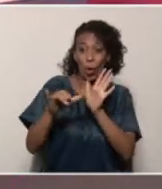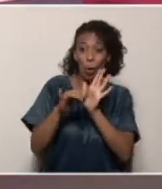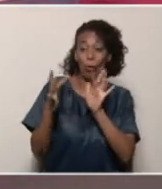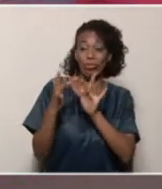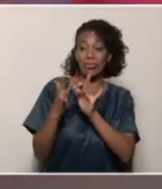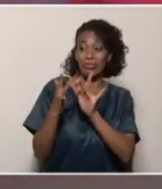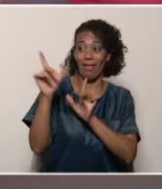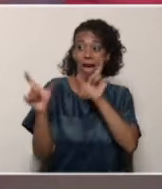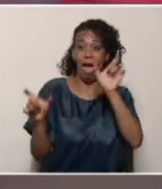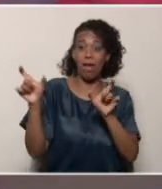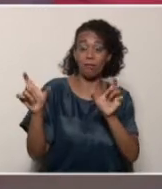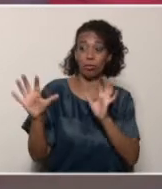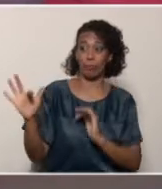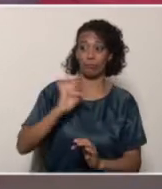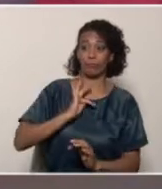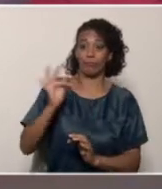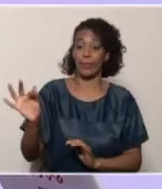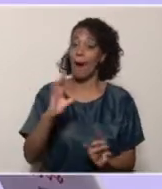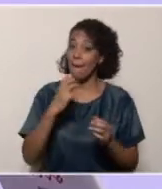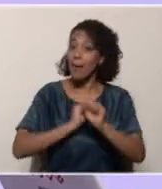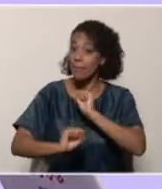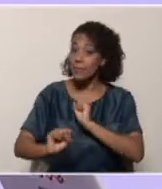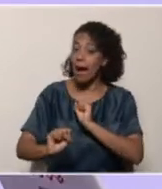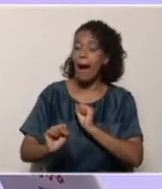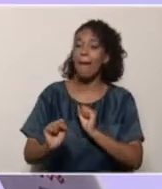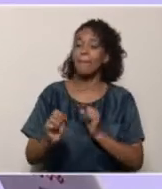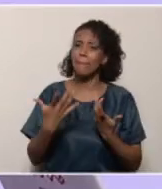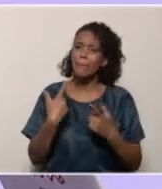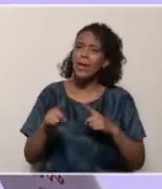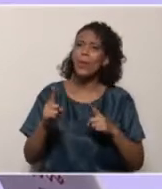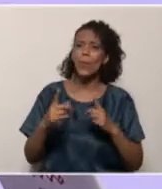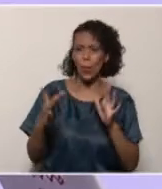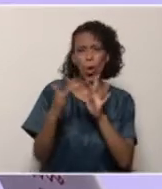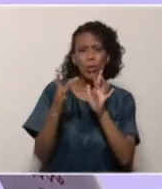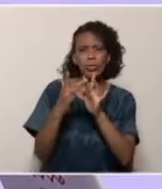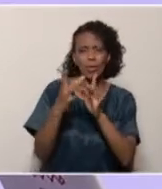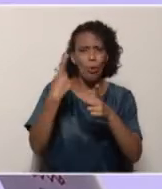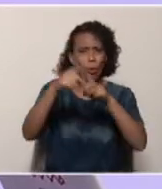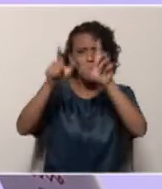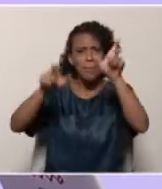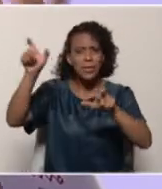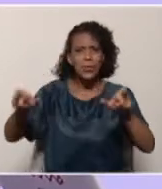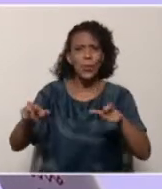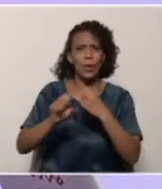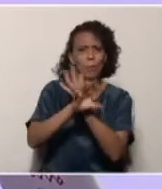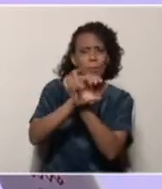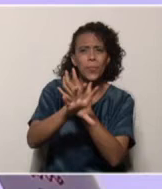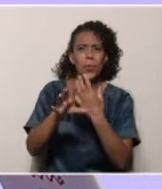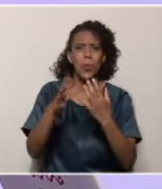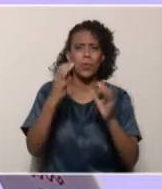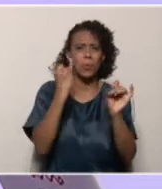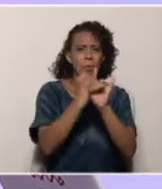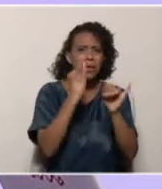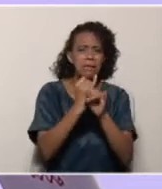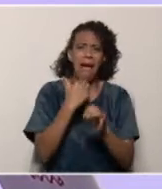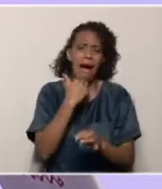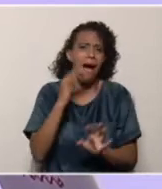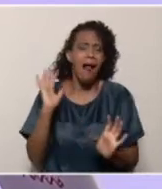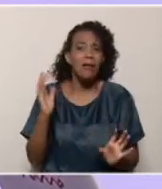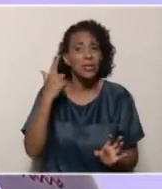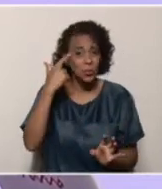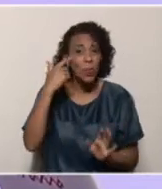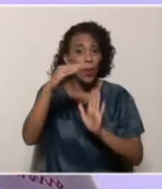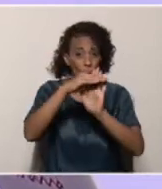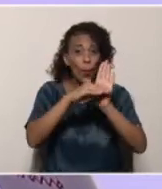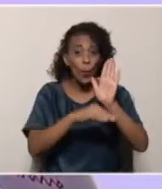mantenernos en resguardo. Sin embargo, las actividades entonces de este congreso pedagógico estudiantil, realizadas desde casa, tienen que tomar